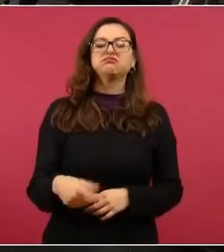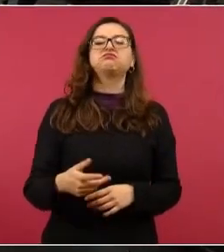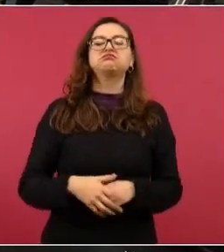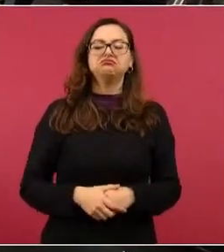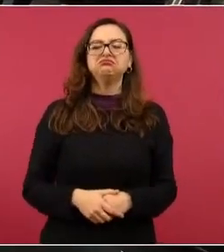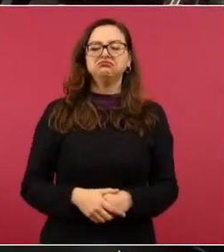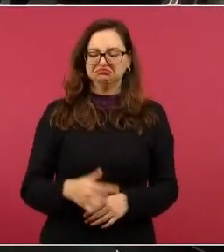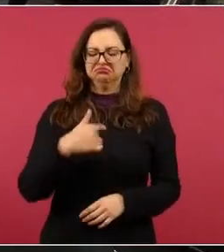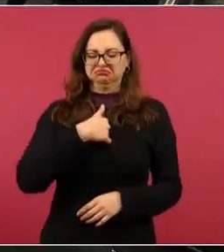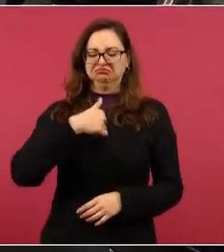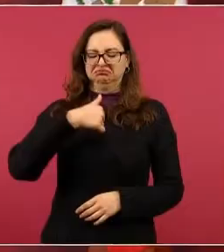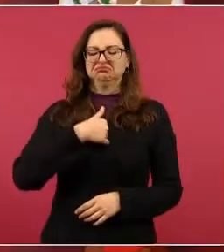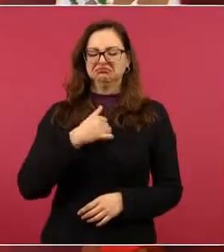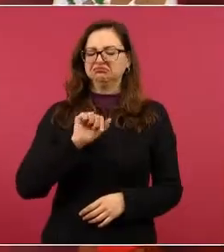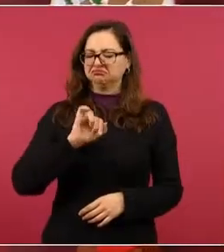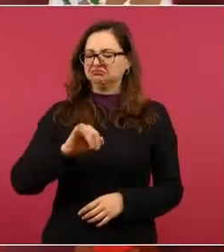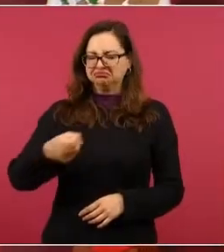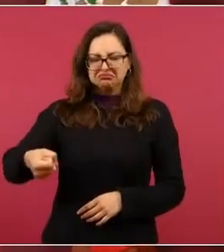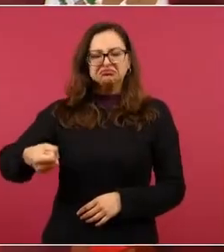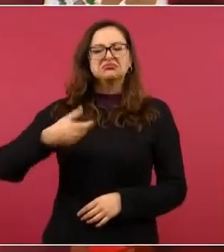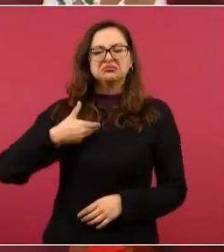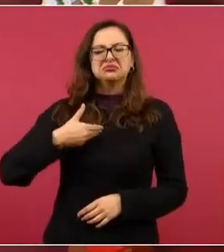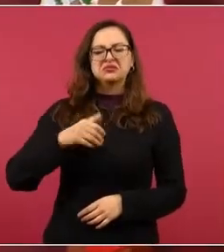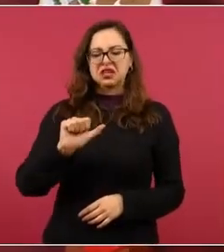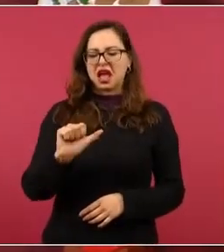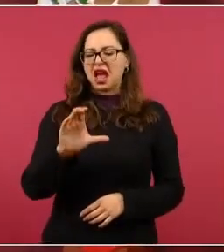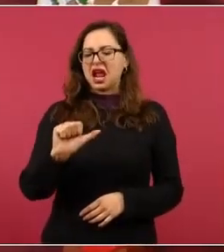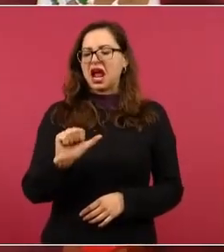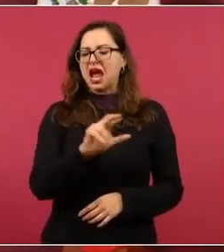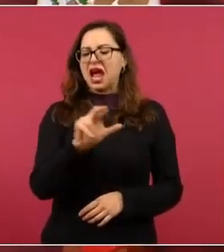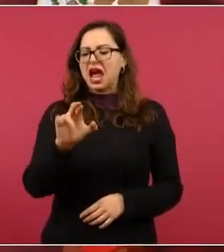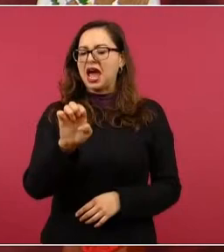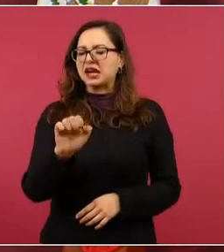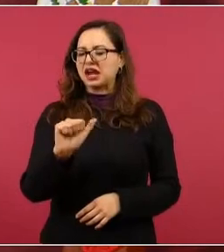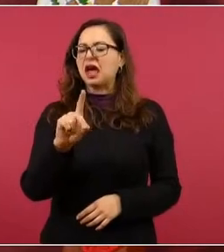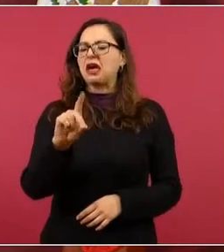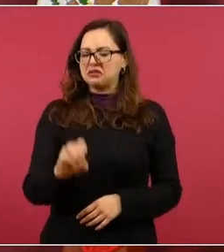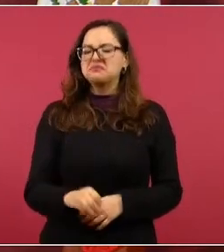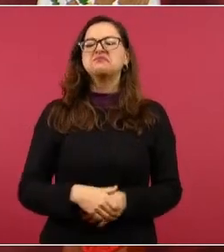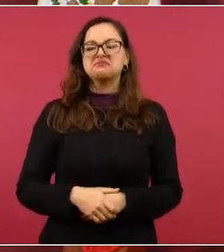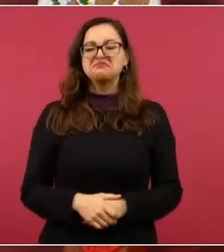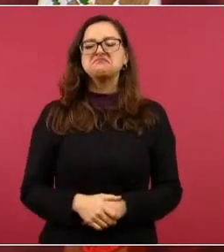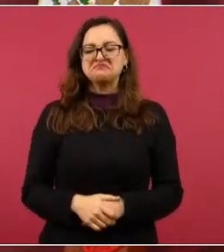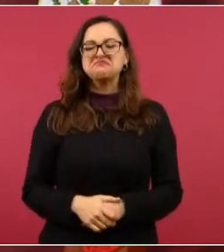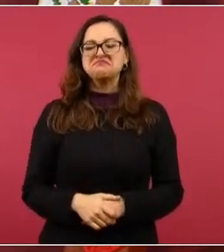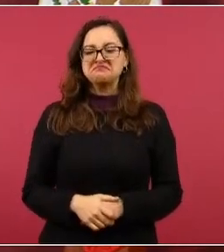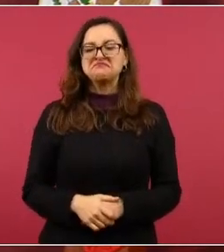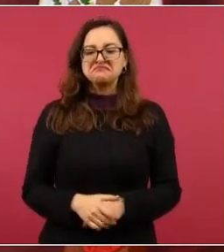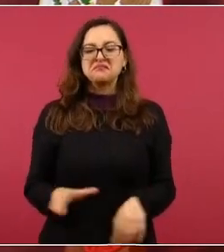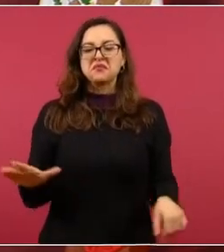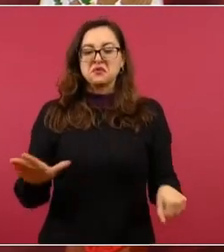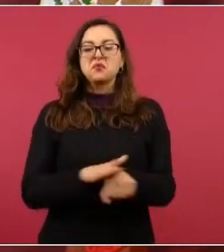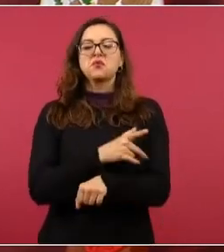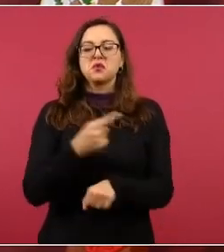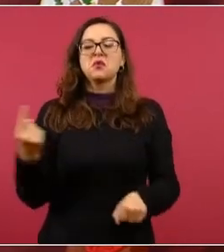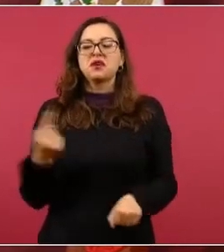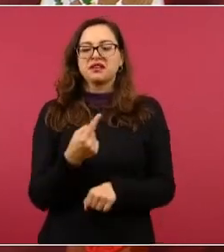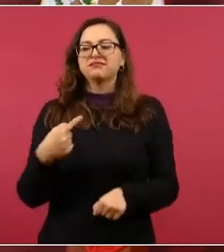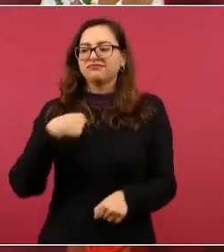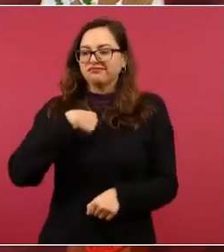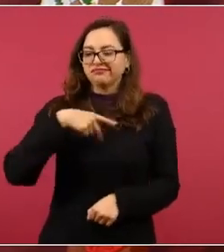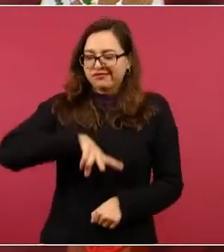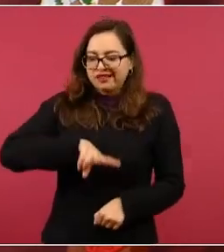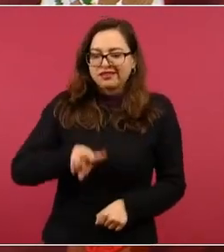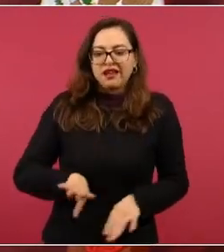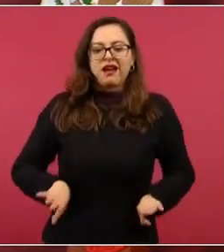practico el amor